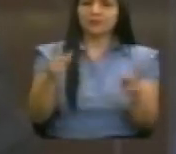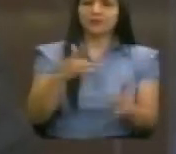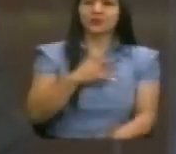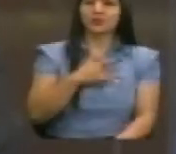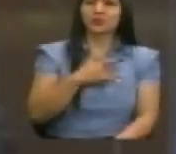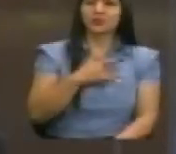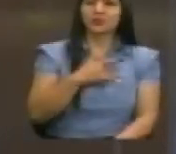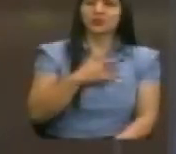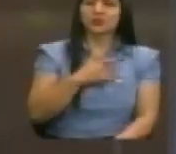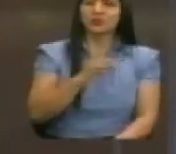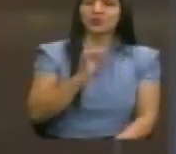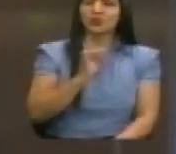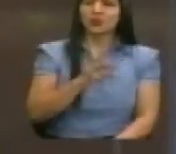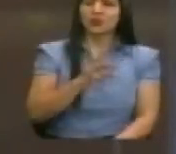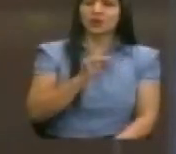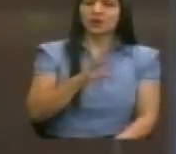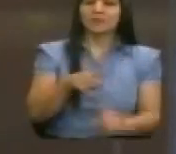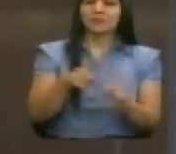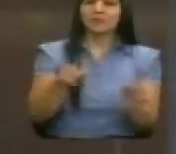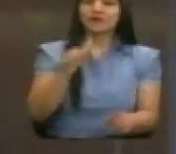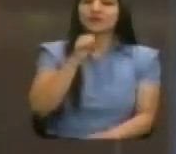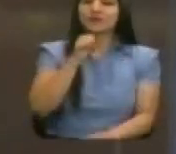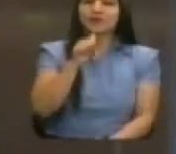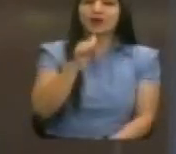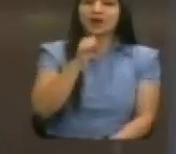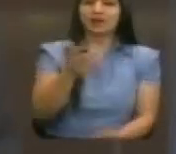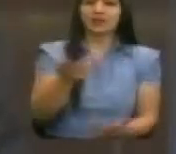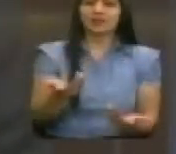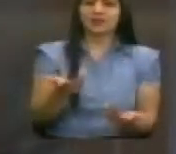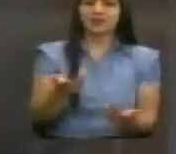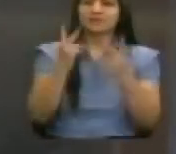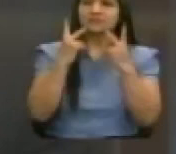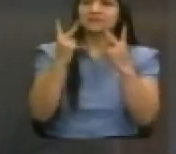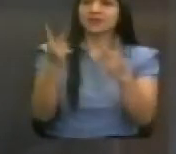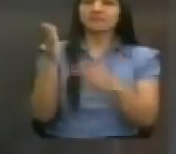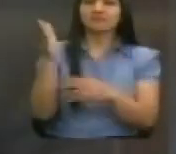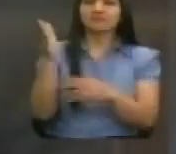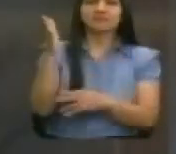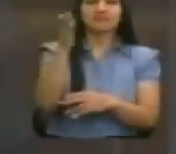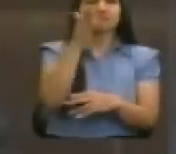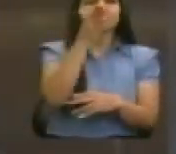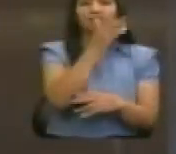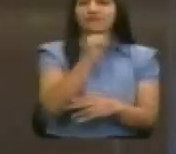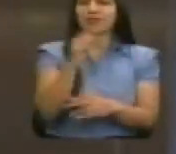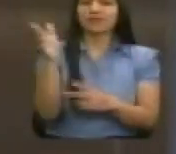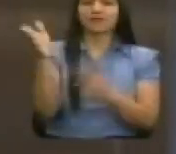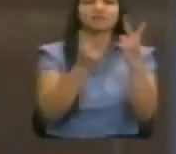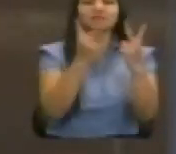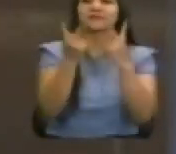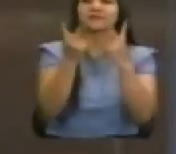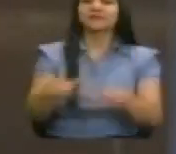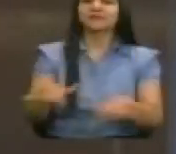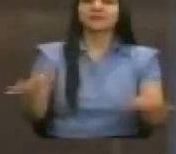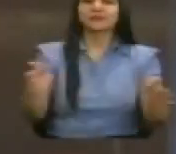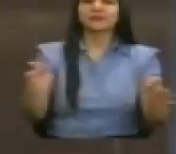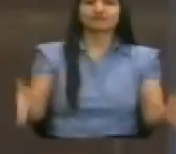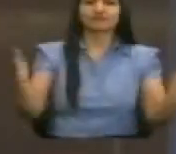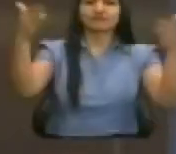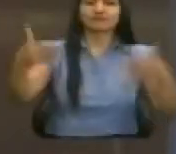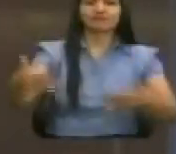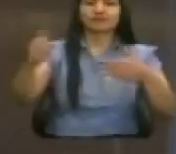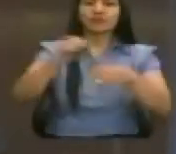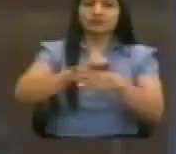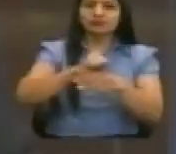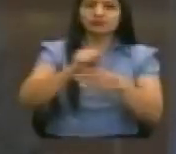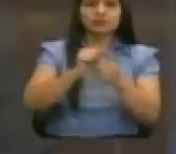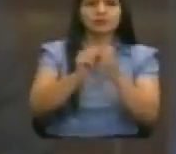pero solamente hace falta recorrer las instalaciones deportivas de infraestructura en donde se preparan nuestros